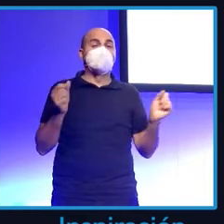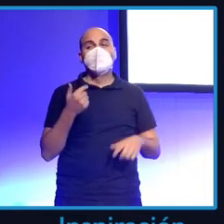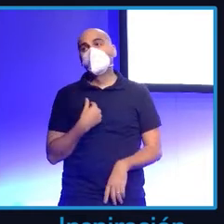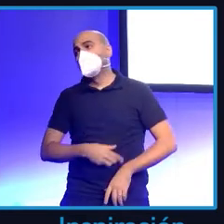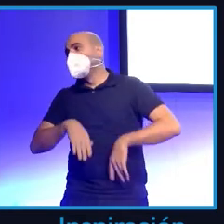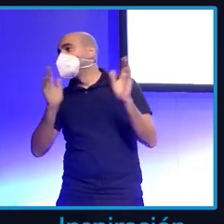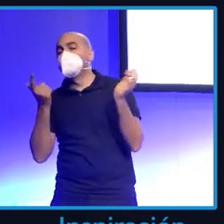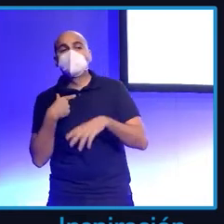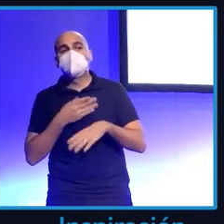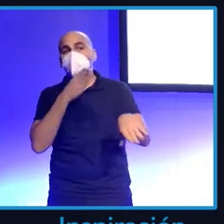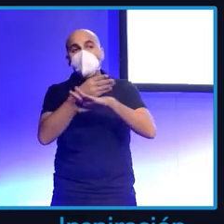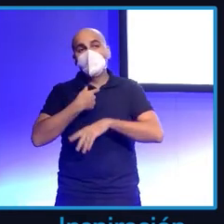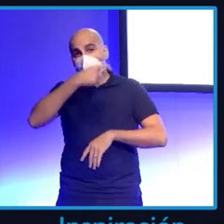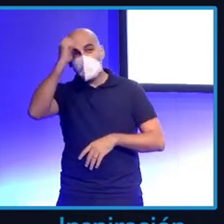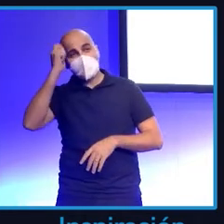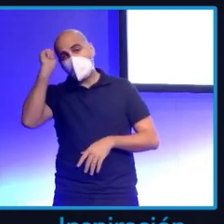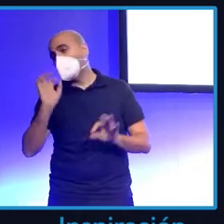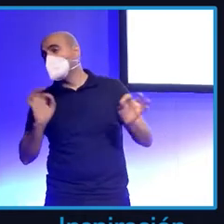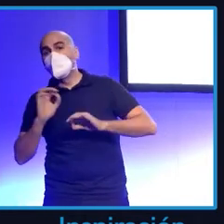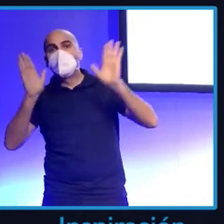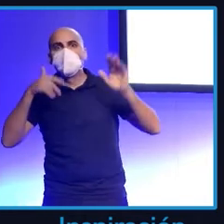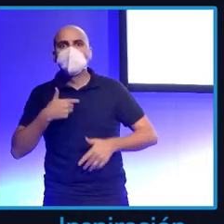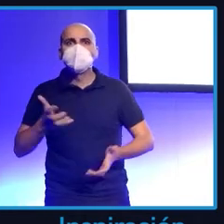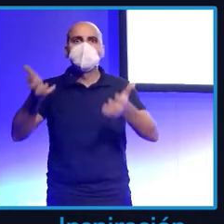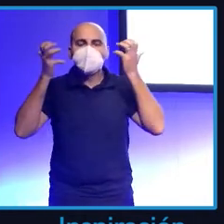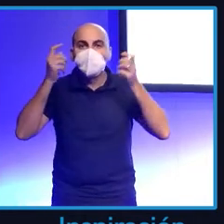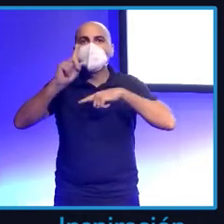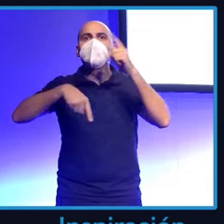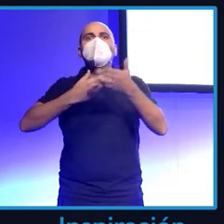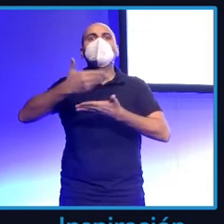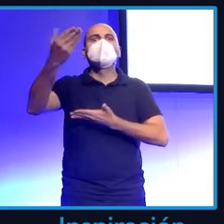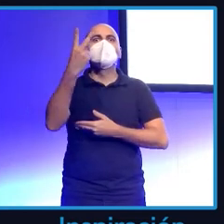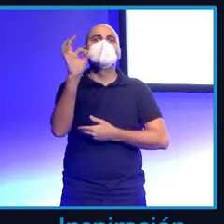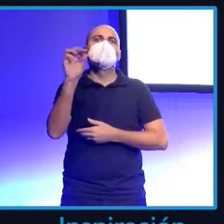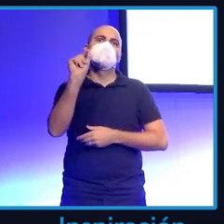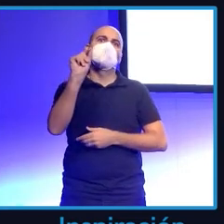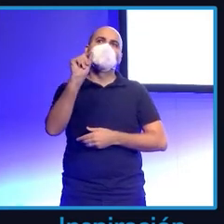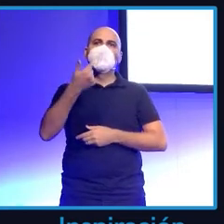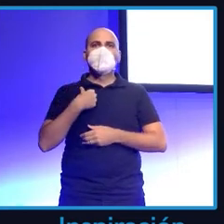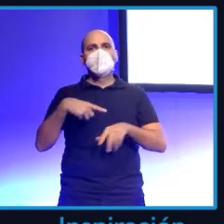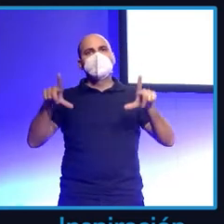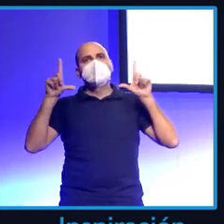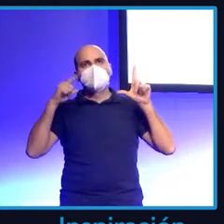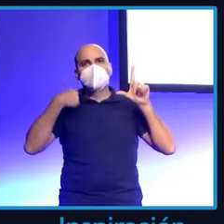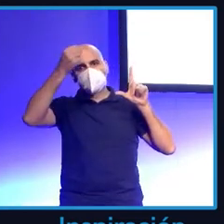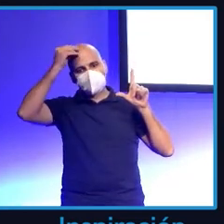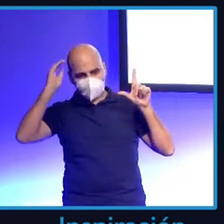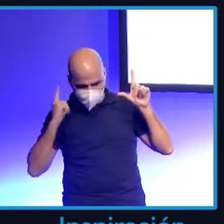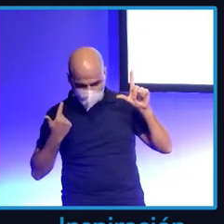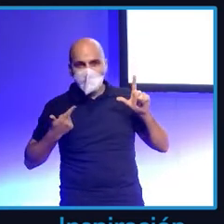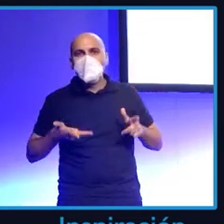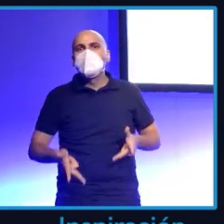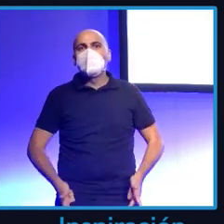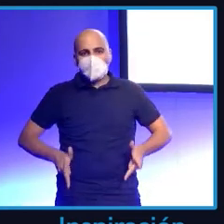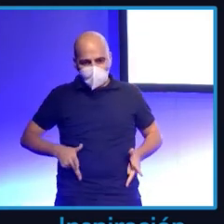unos vagueros muy viejos y mi madre todavía me lo recuerda. Ese fue el día que empezó a cambiarme la vida porque me dieron un